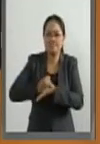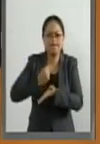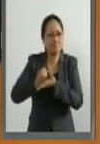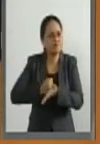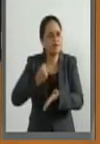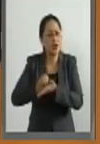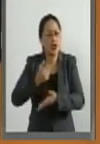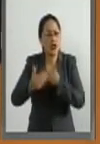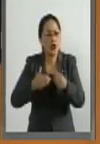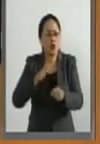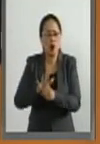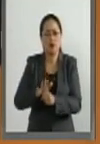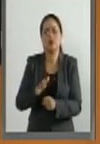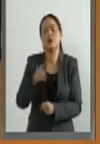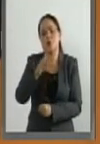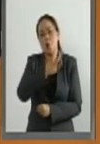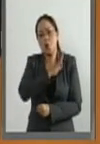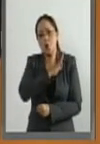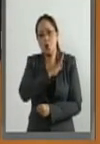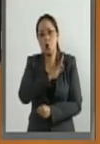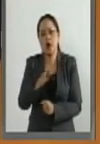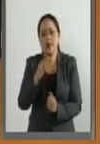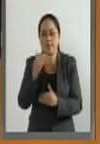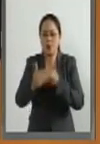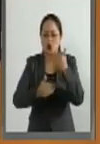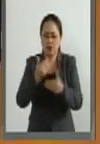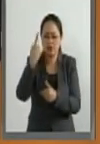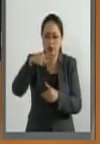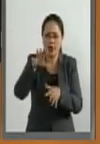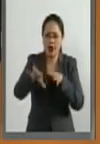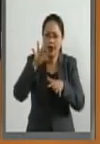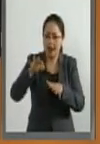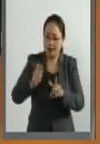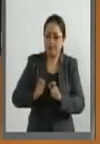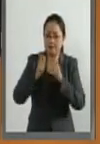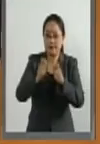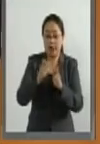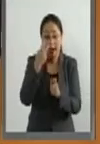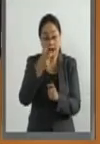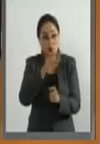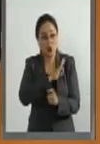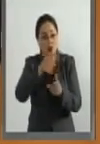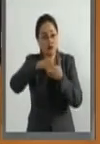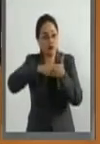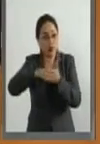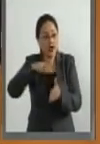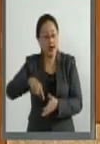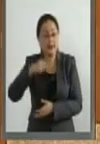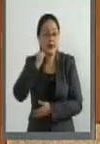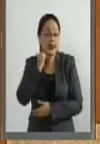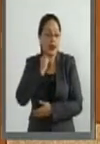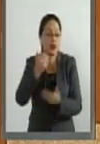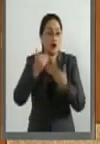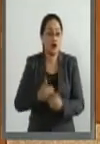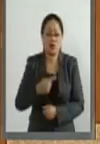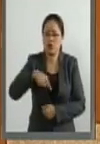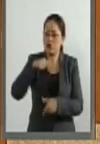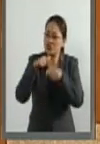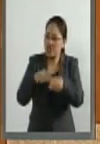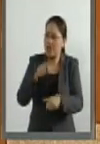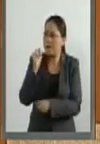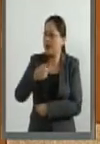intención de poder modificar los procesos de designación pública que se hacen en el Senado. No podemos seguir